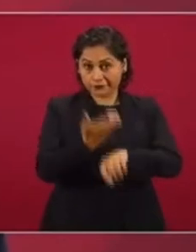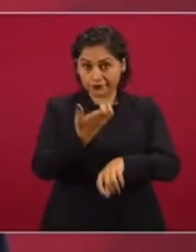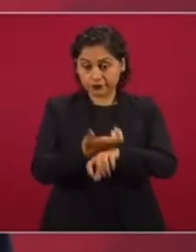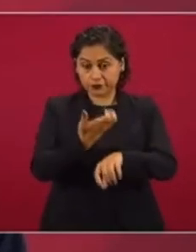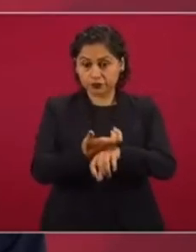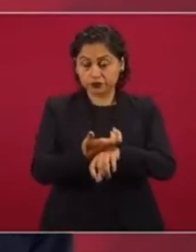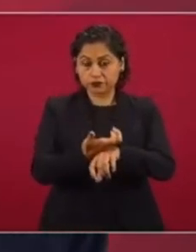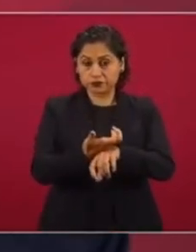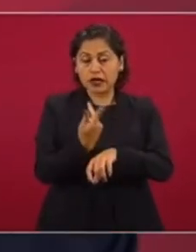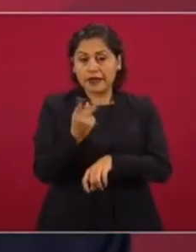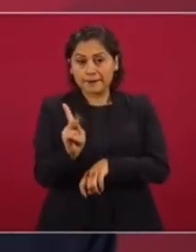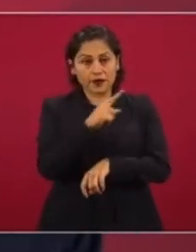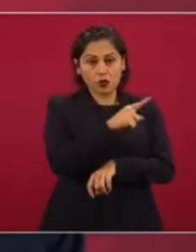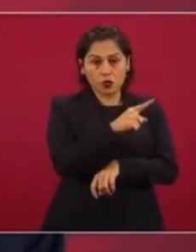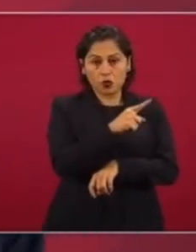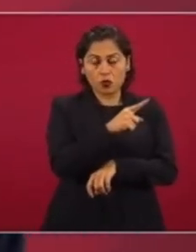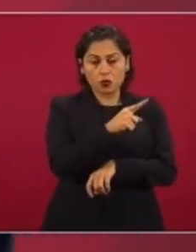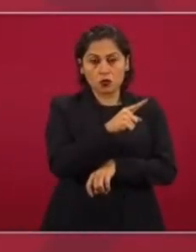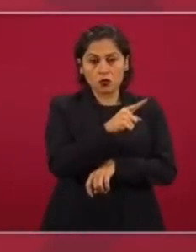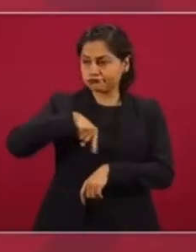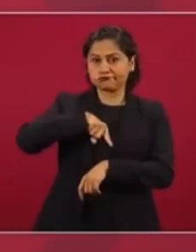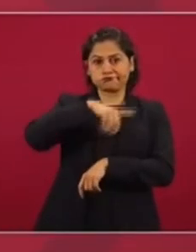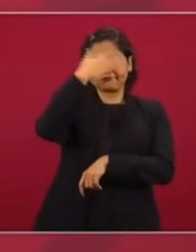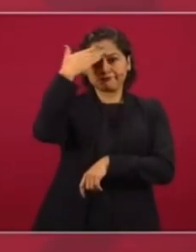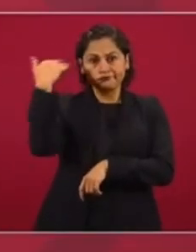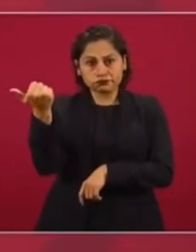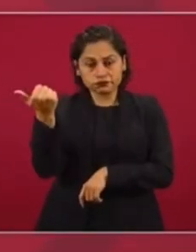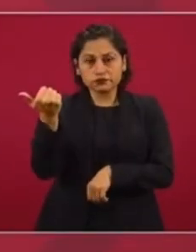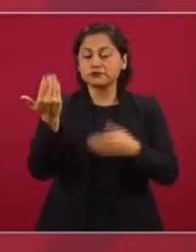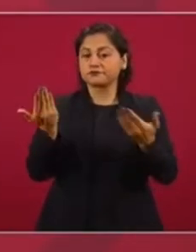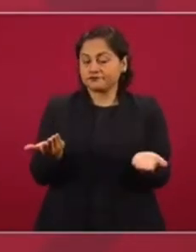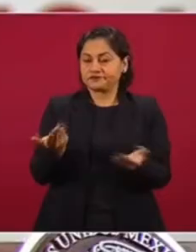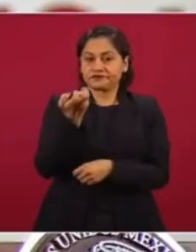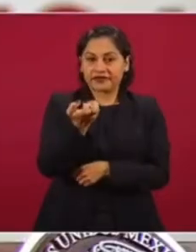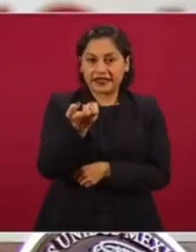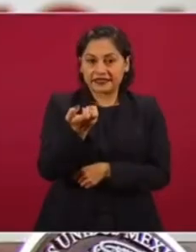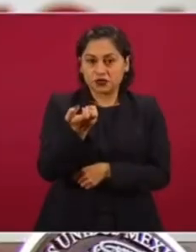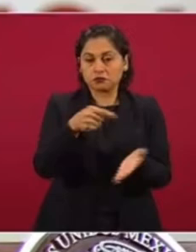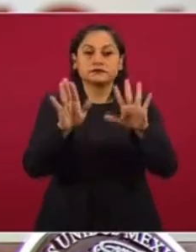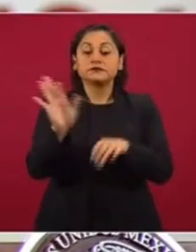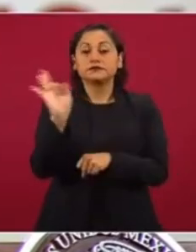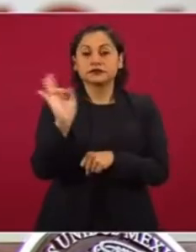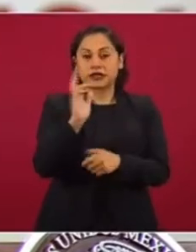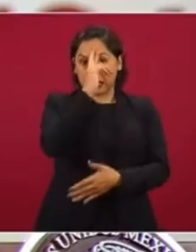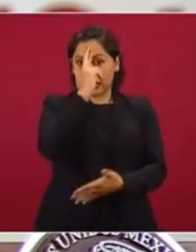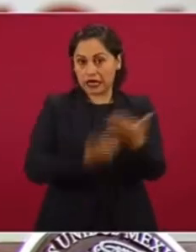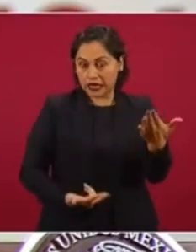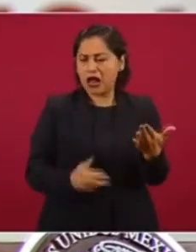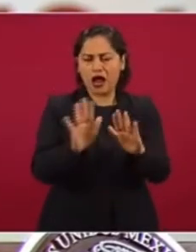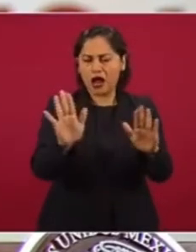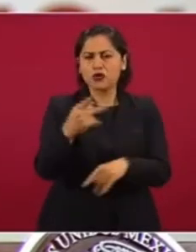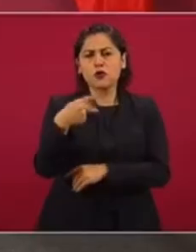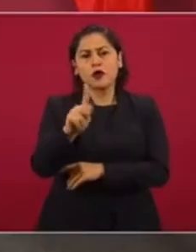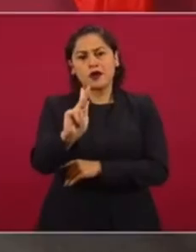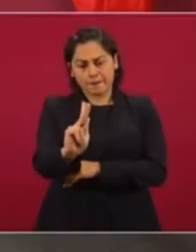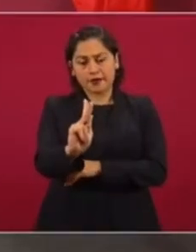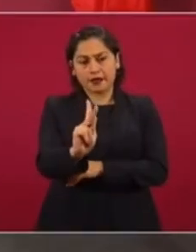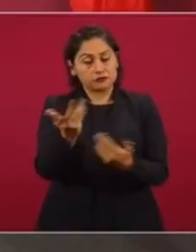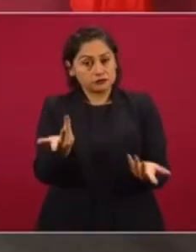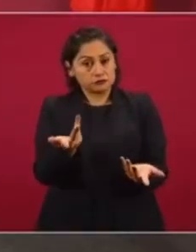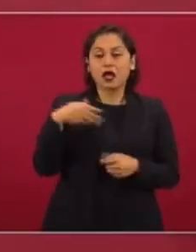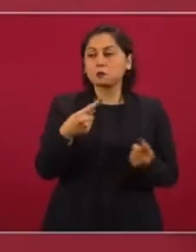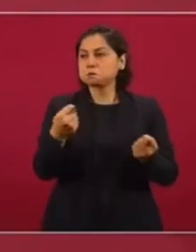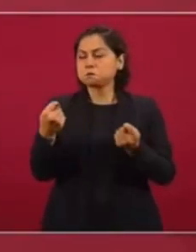sin conocimiento de nuestro gobierno. Esto va más allá de lo legal. Existe un acuerdo de